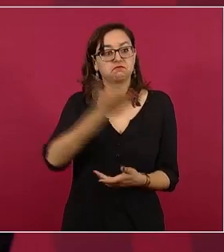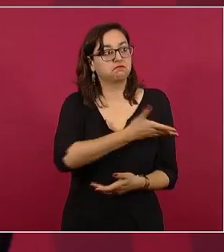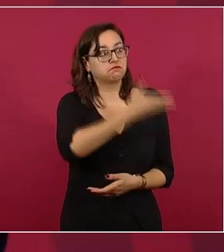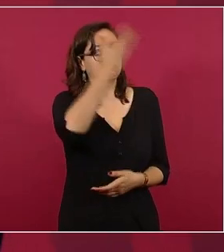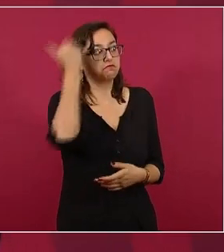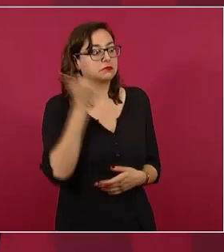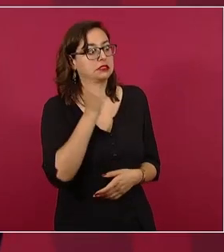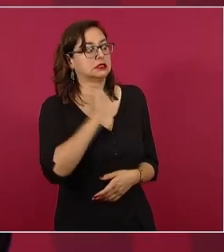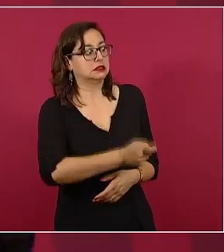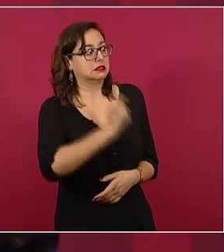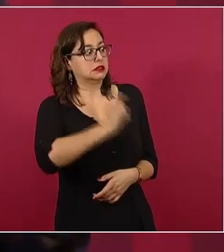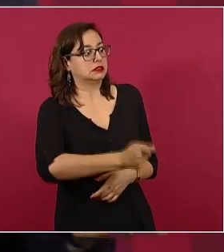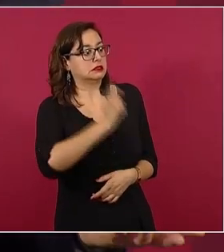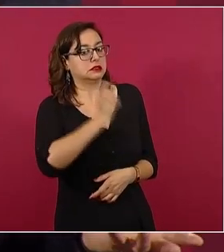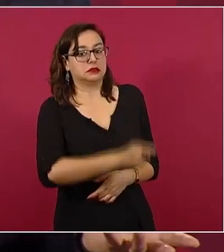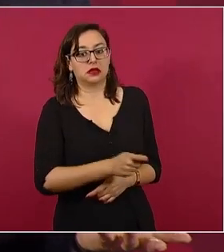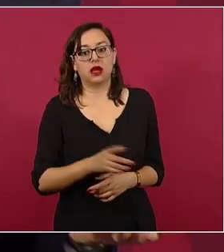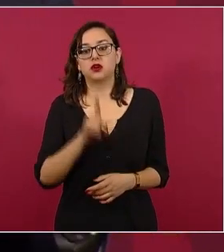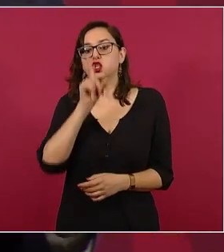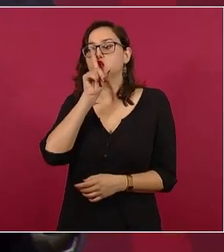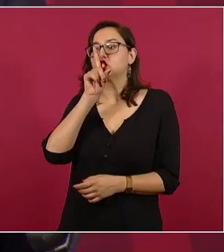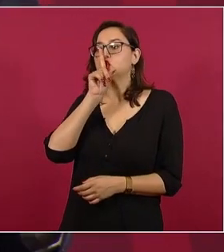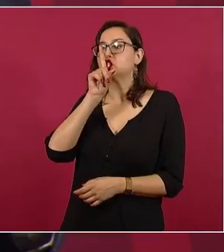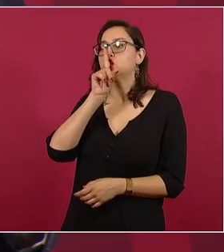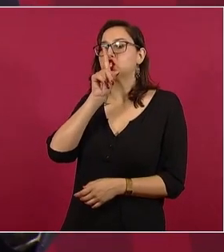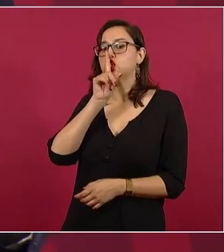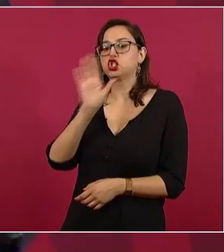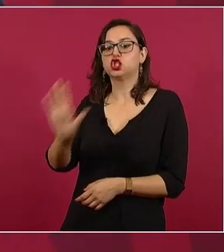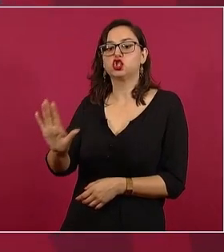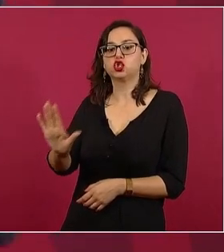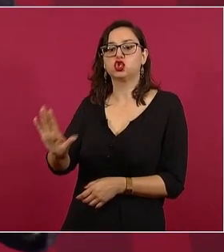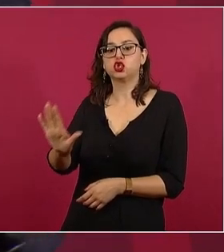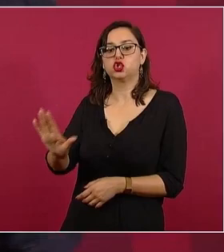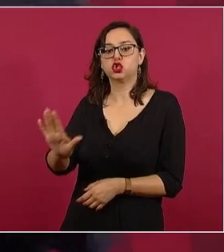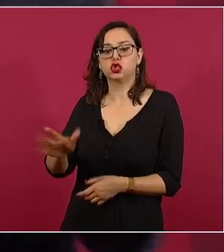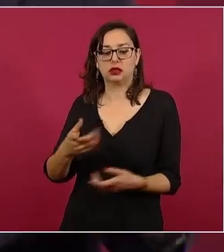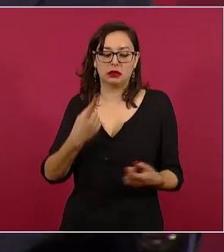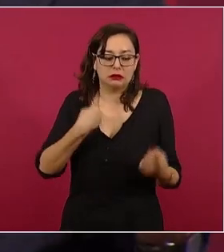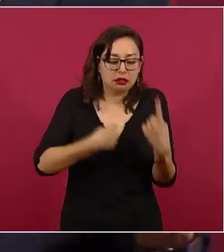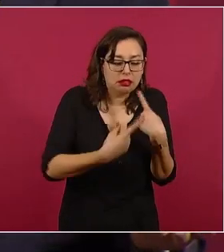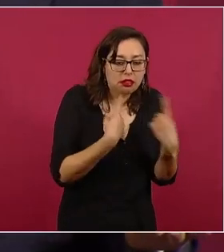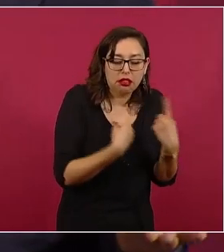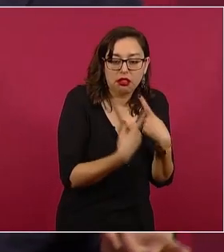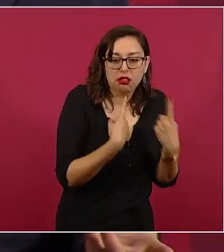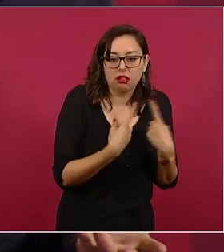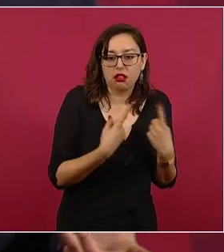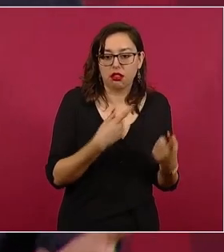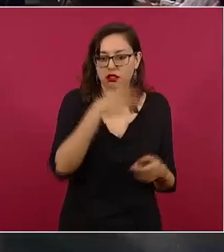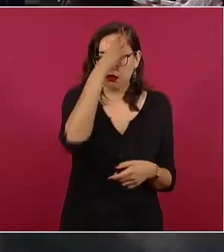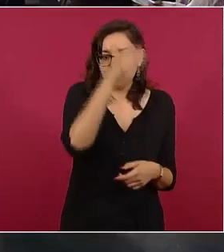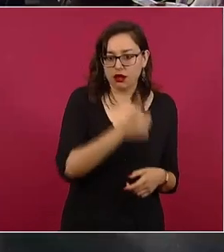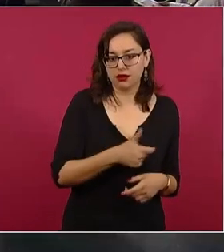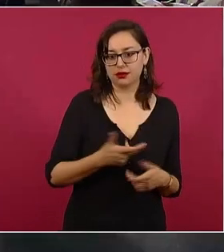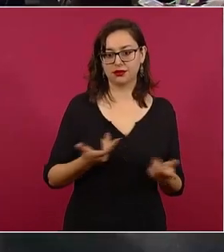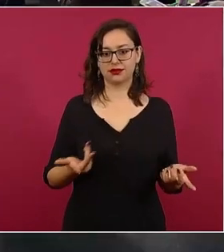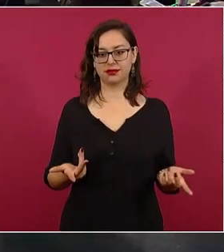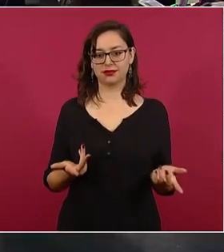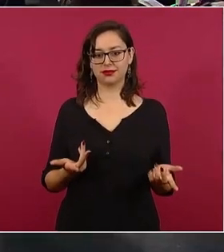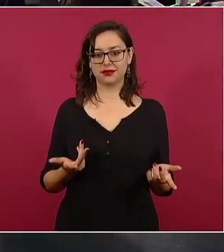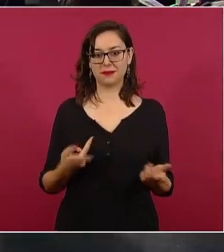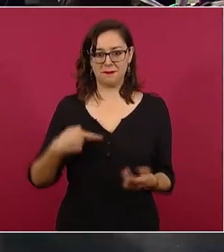trata del bienestar del pueblo,